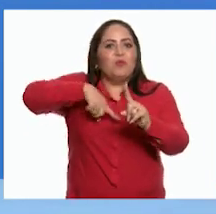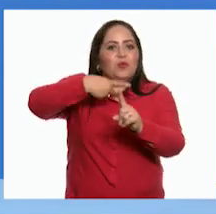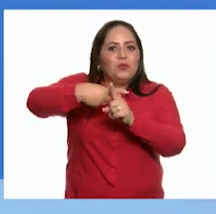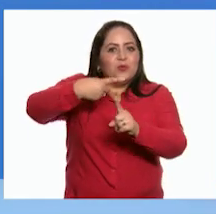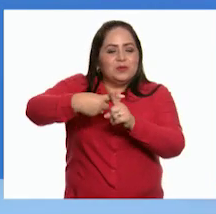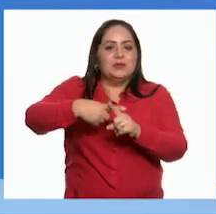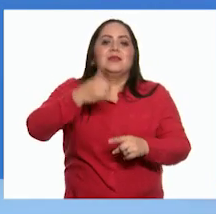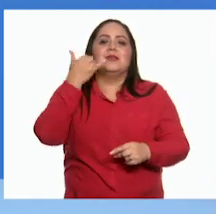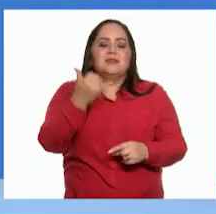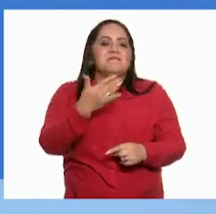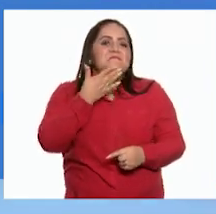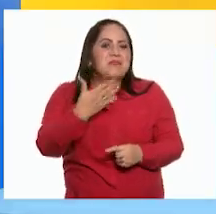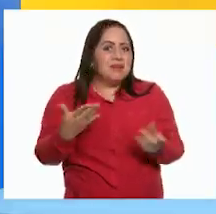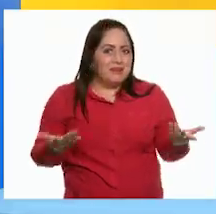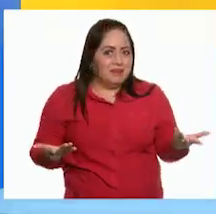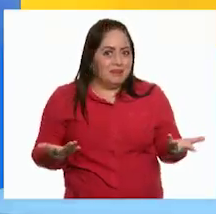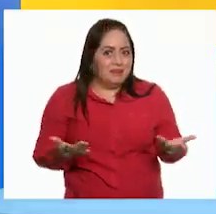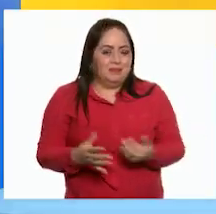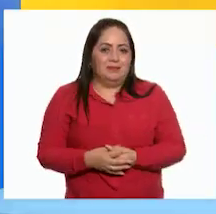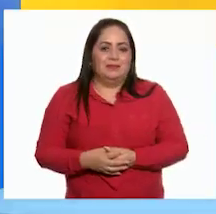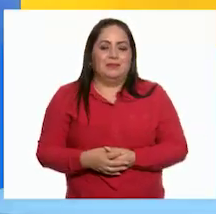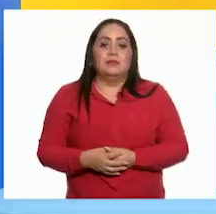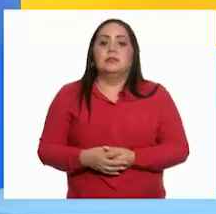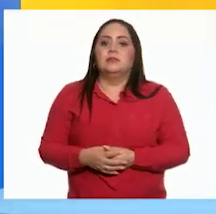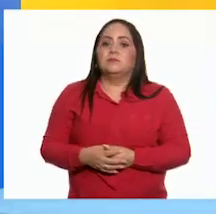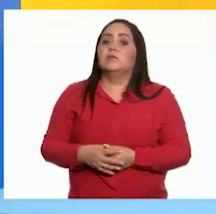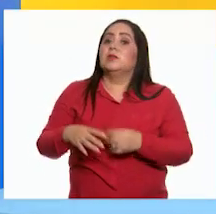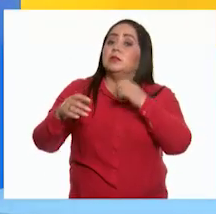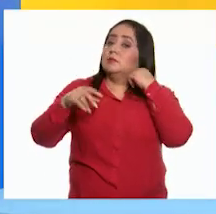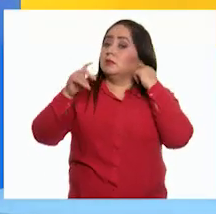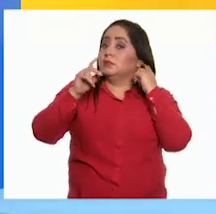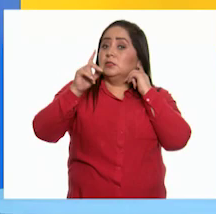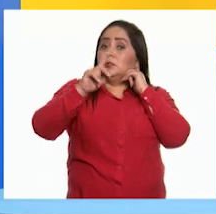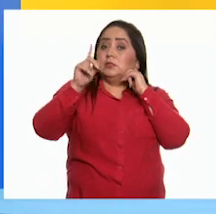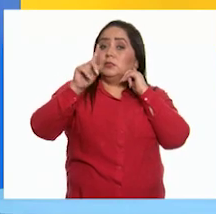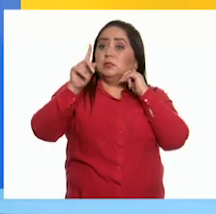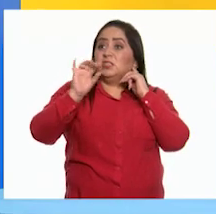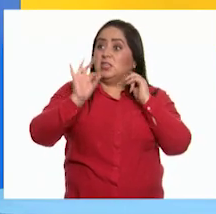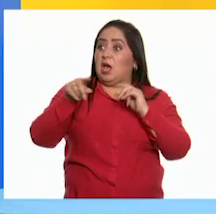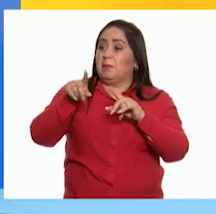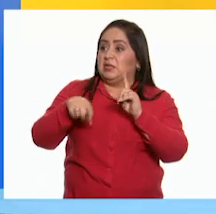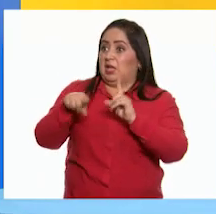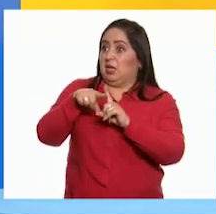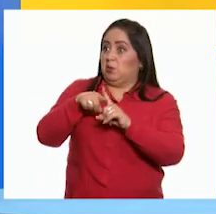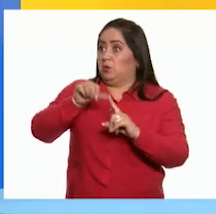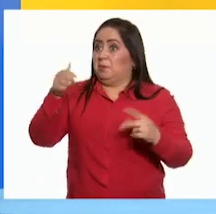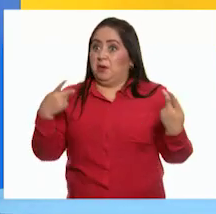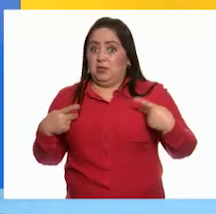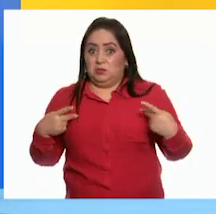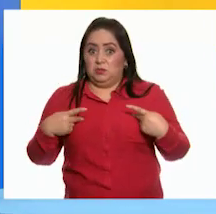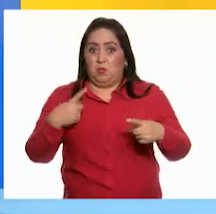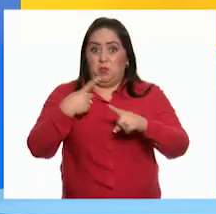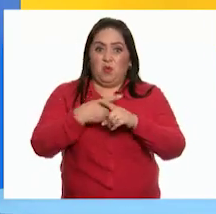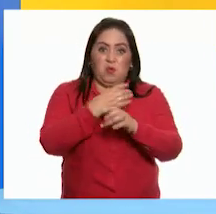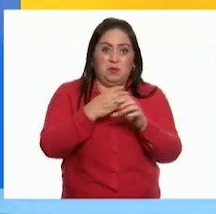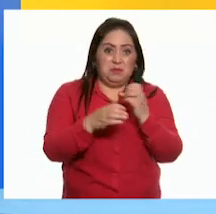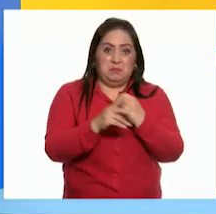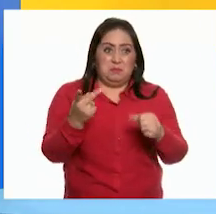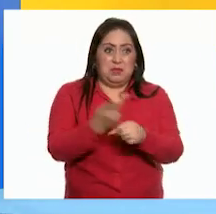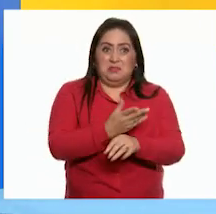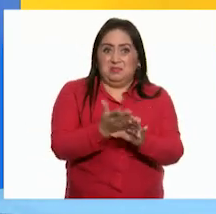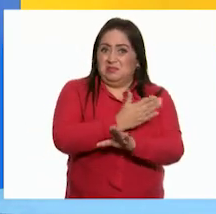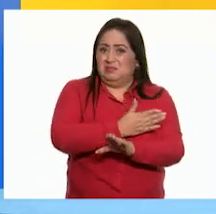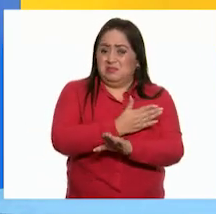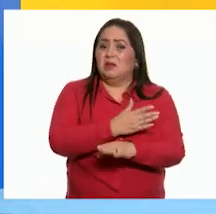Y asertiva Si hemos provocado un sentimiento negativo en otra persona Por cosas que ya pasaron